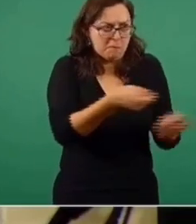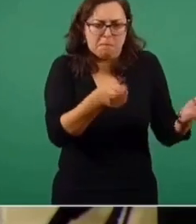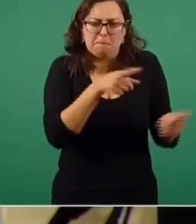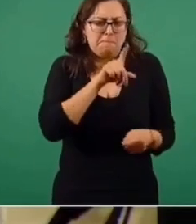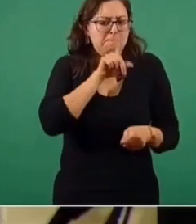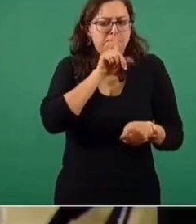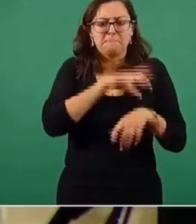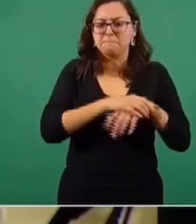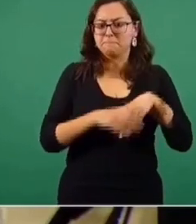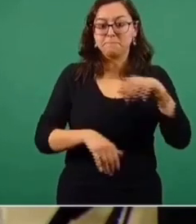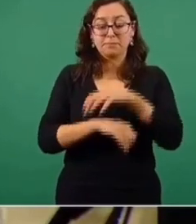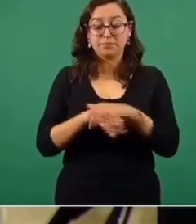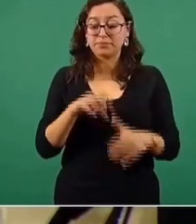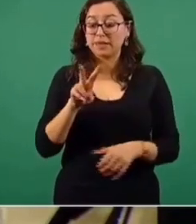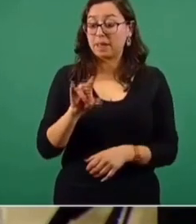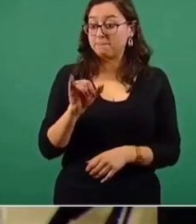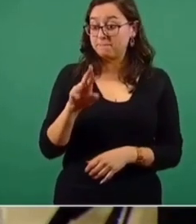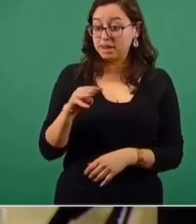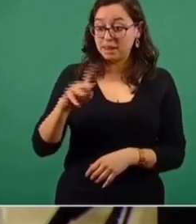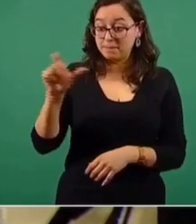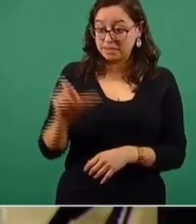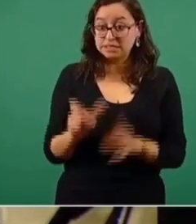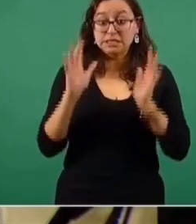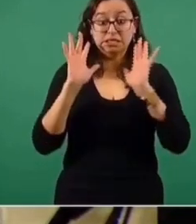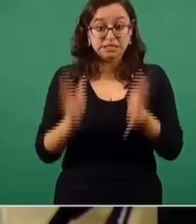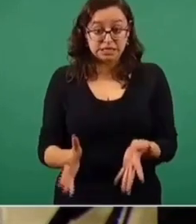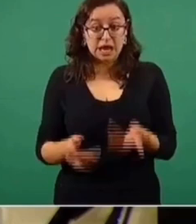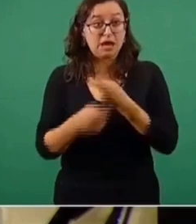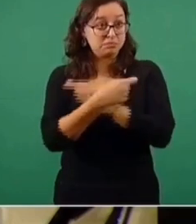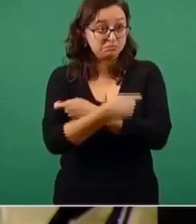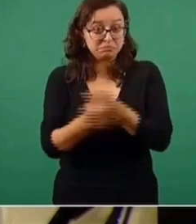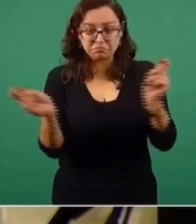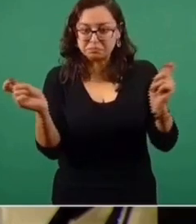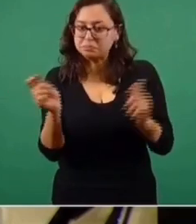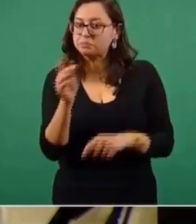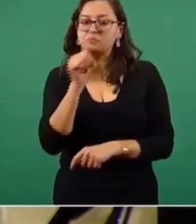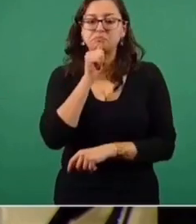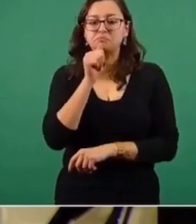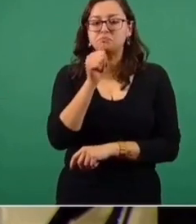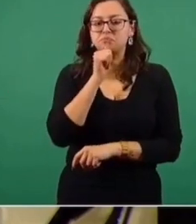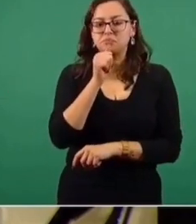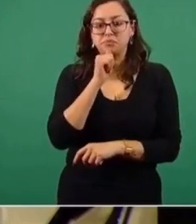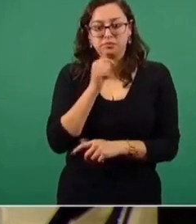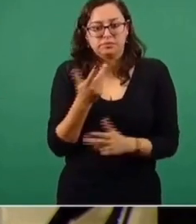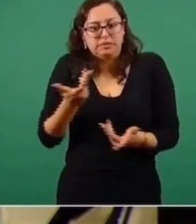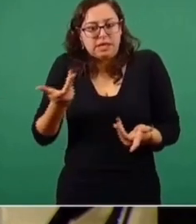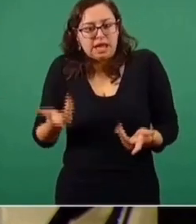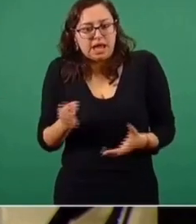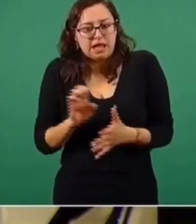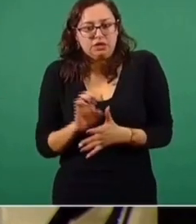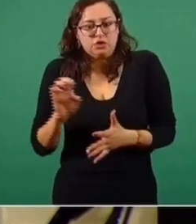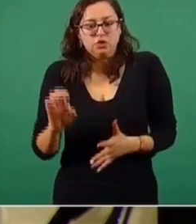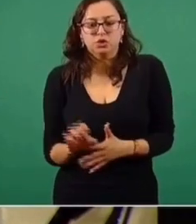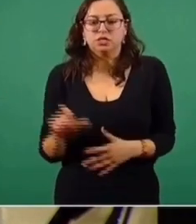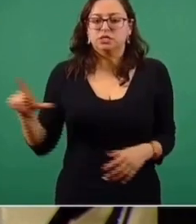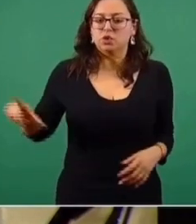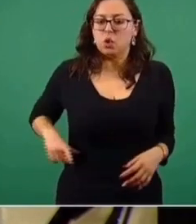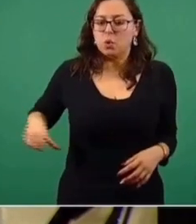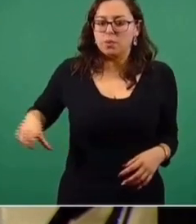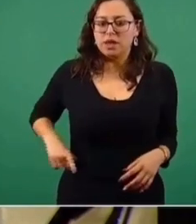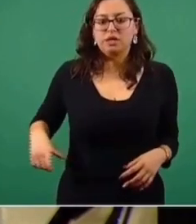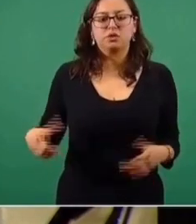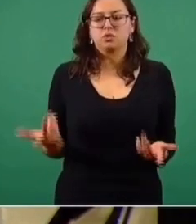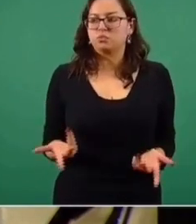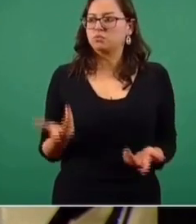desarrolladas para la distribución. Las preguntas son, ¿cómo se hará cargo el gobierno de la distribución y